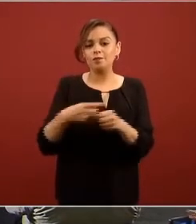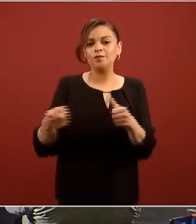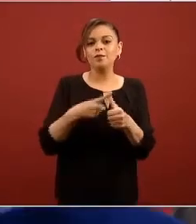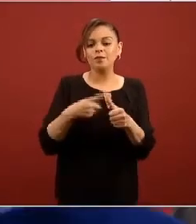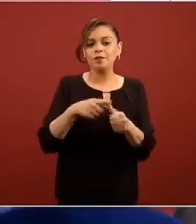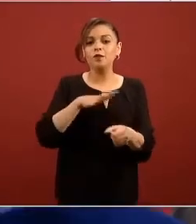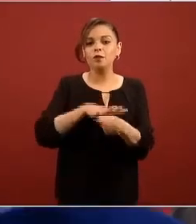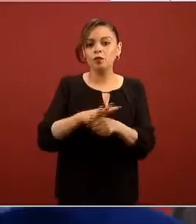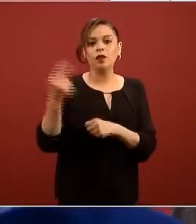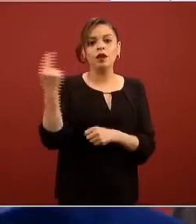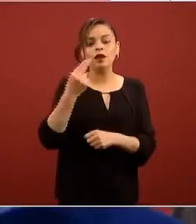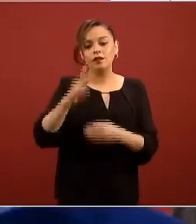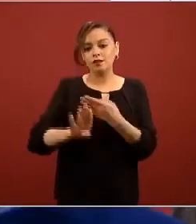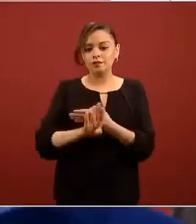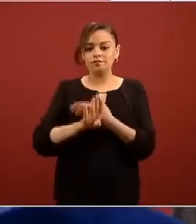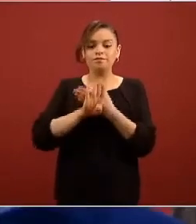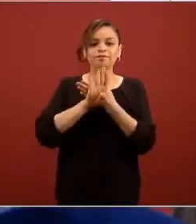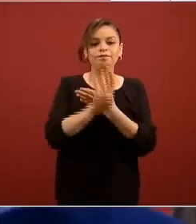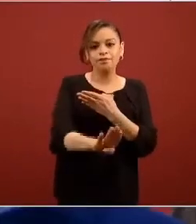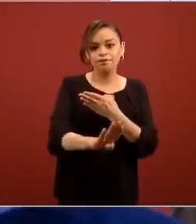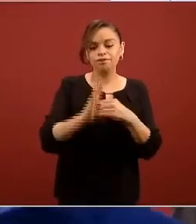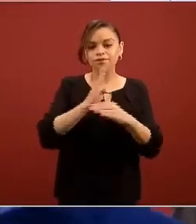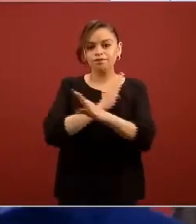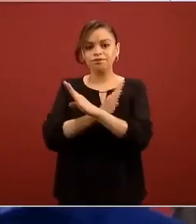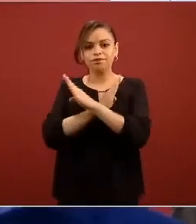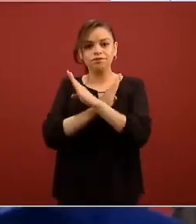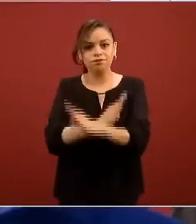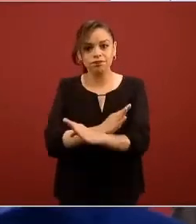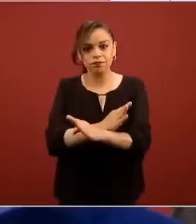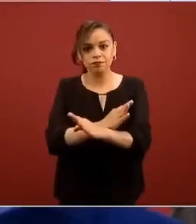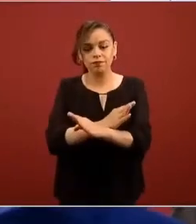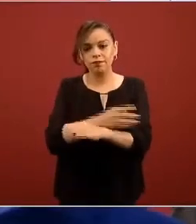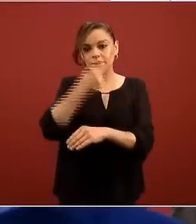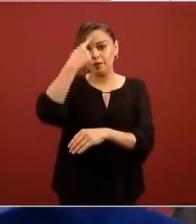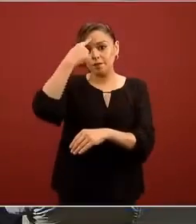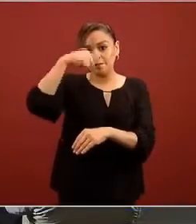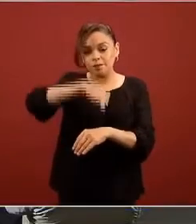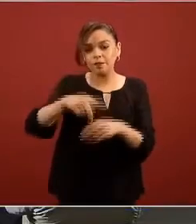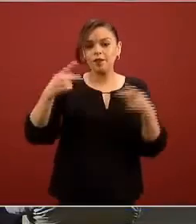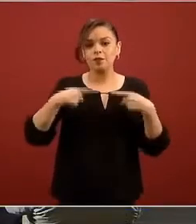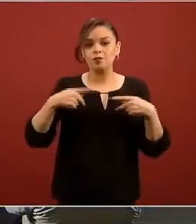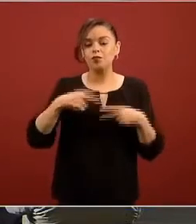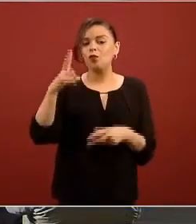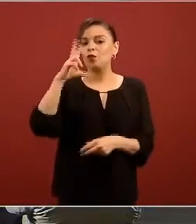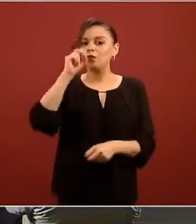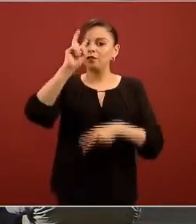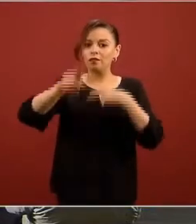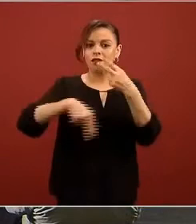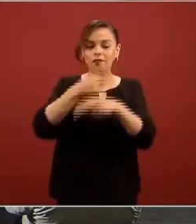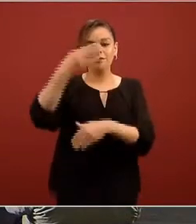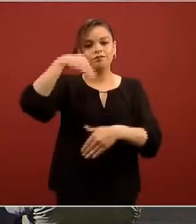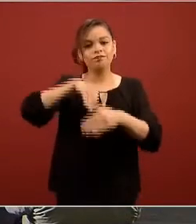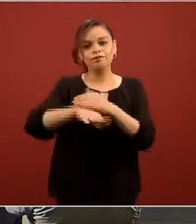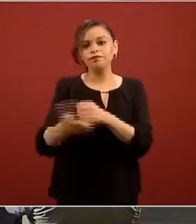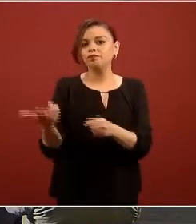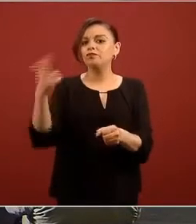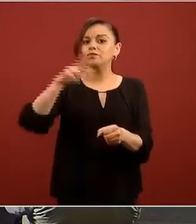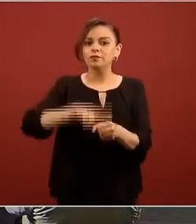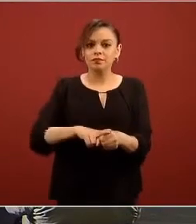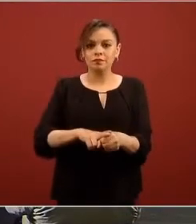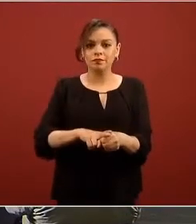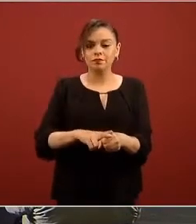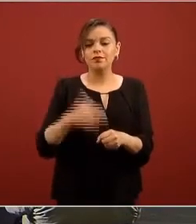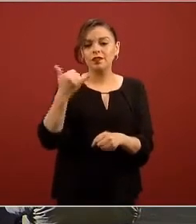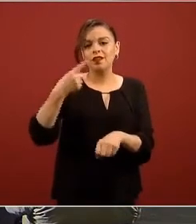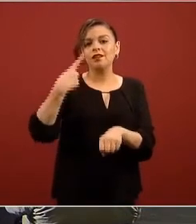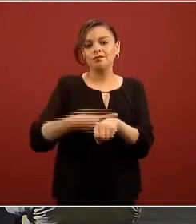es impedir que lleguen pues personas a los hospitales y mucho más personas graves tanto que